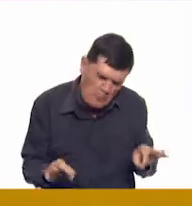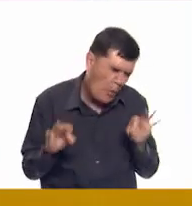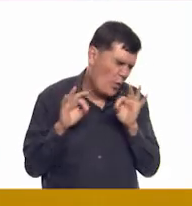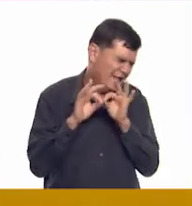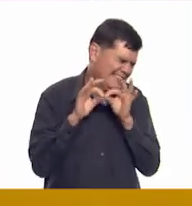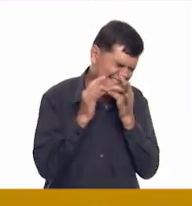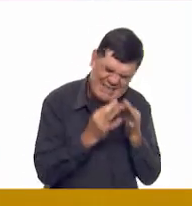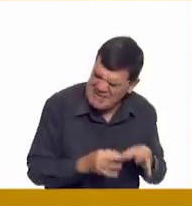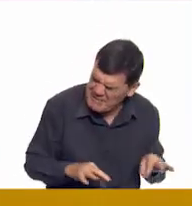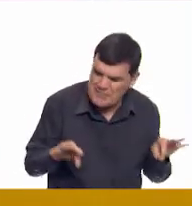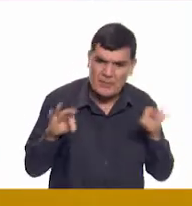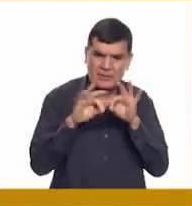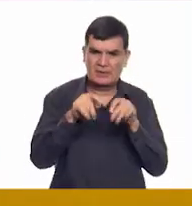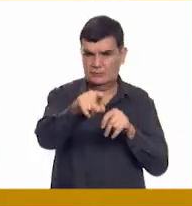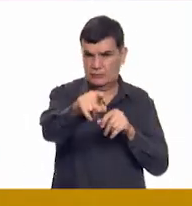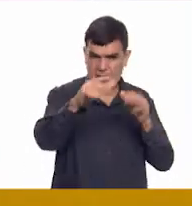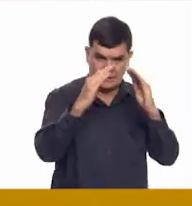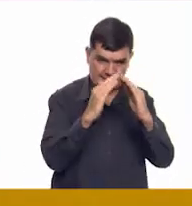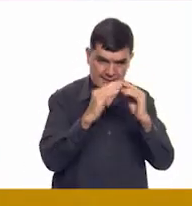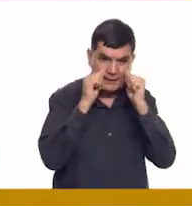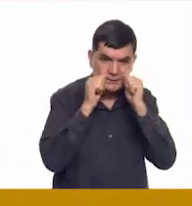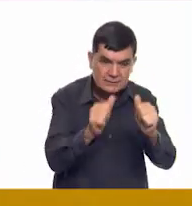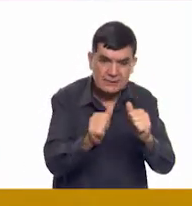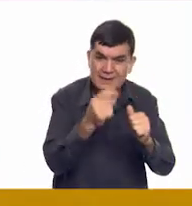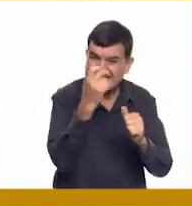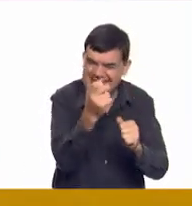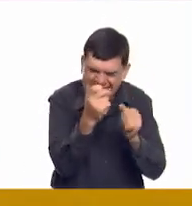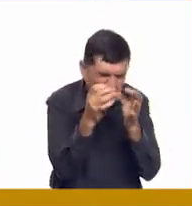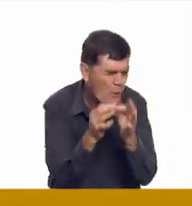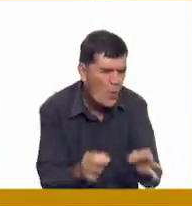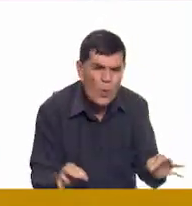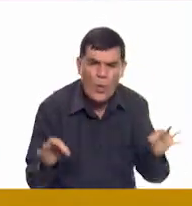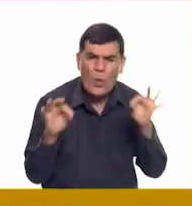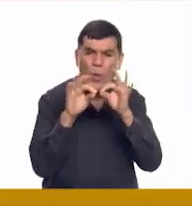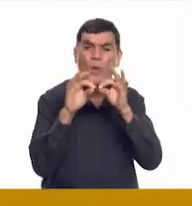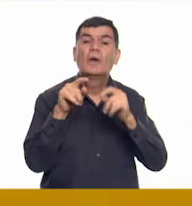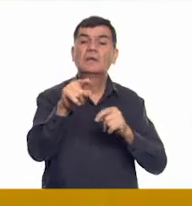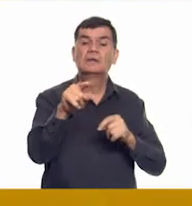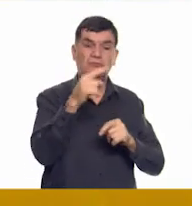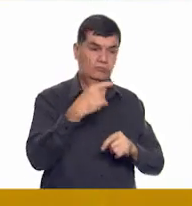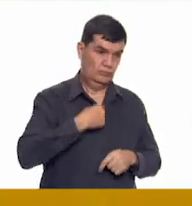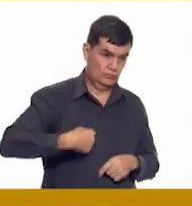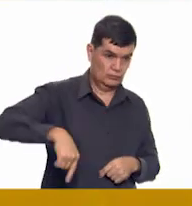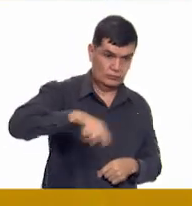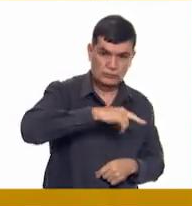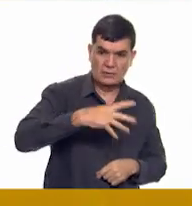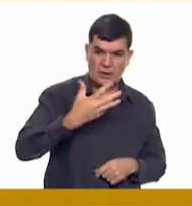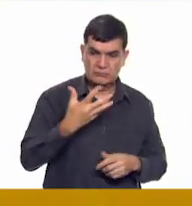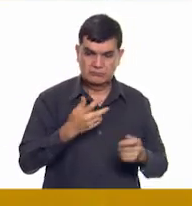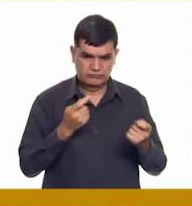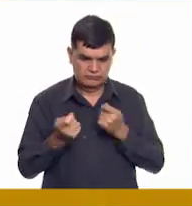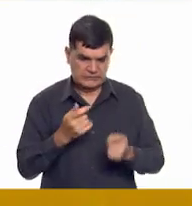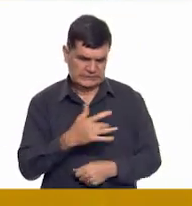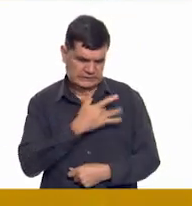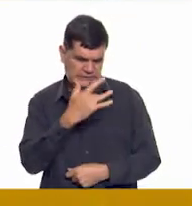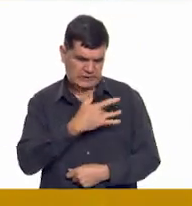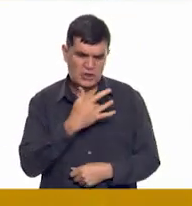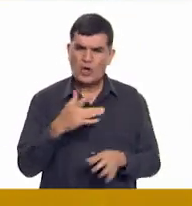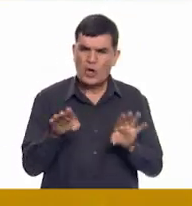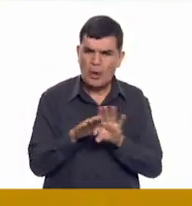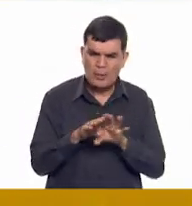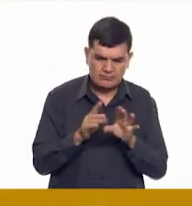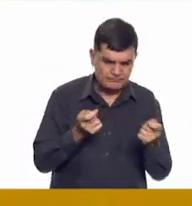pero tan importante allá en casa. Pongan mucha atención. Por eso es tan importante que nosotros sepamos regular nuestros sentimientos